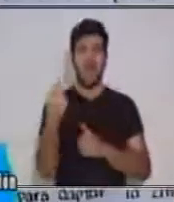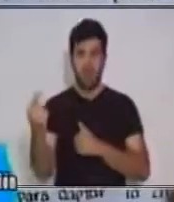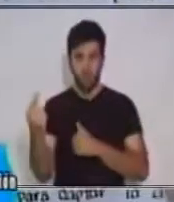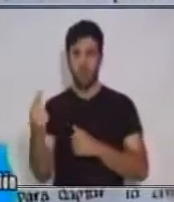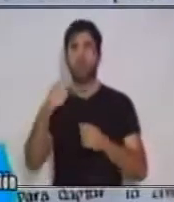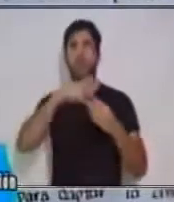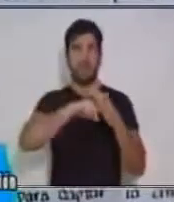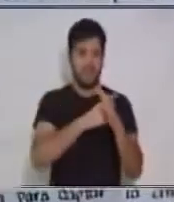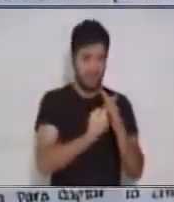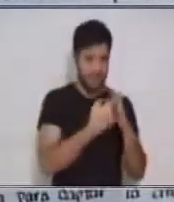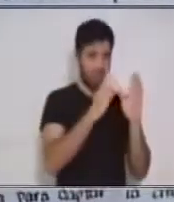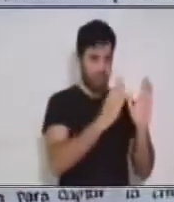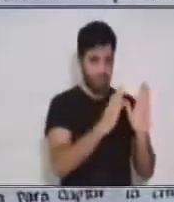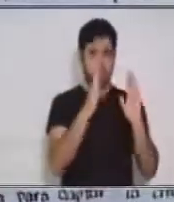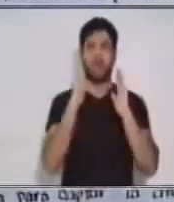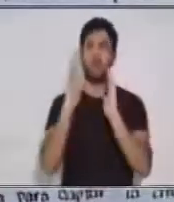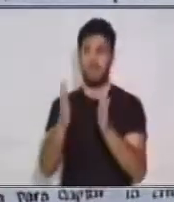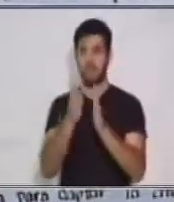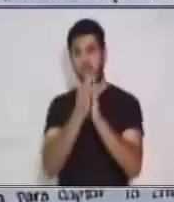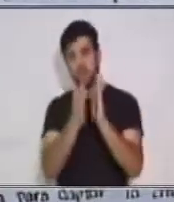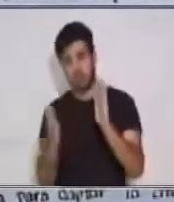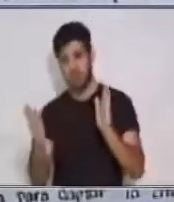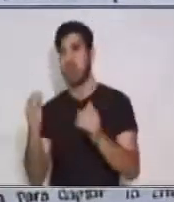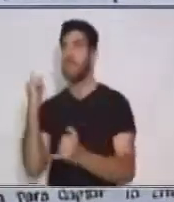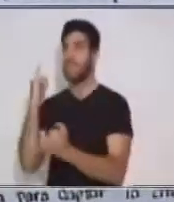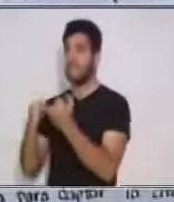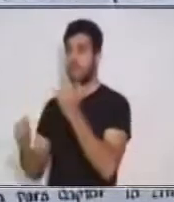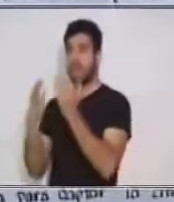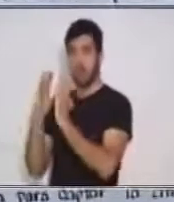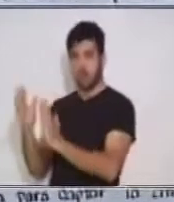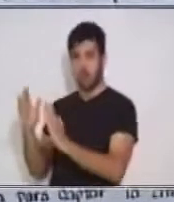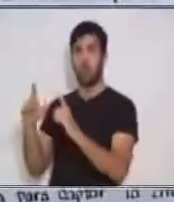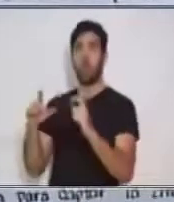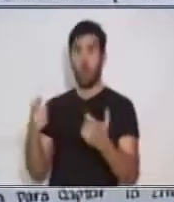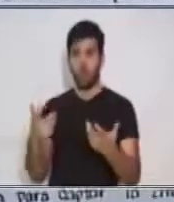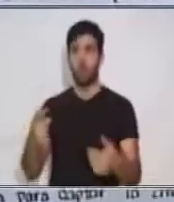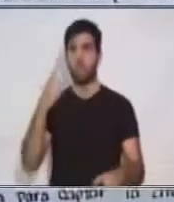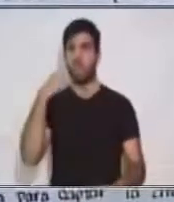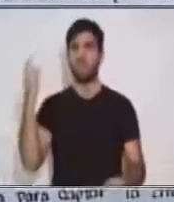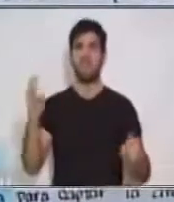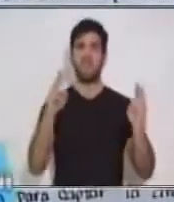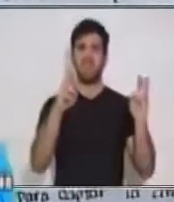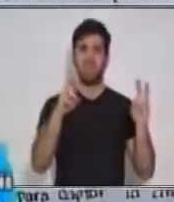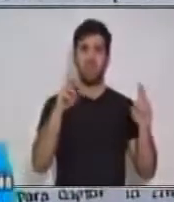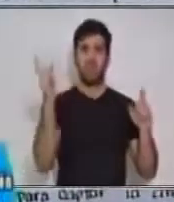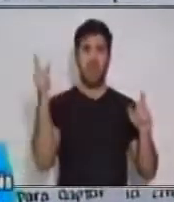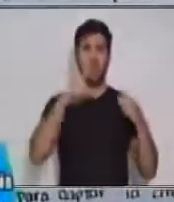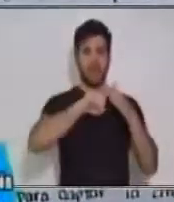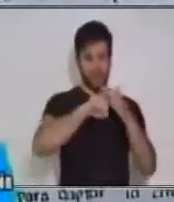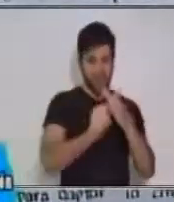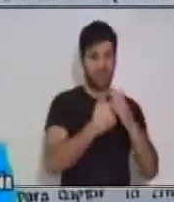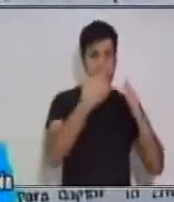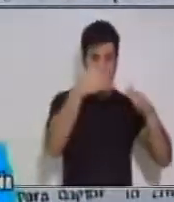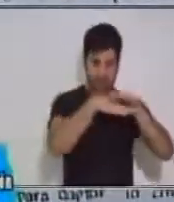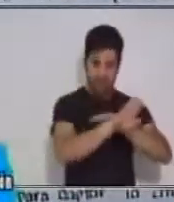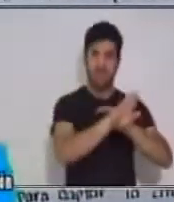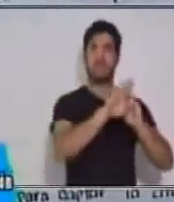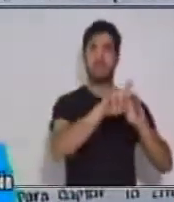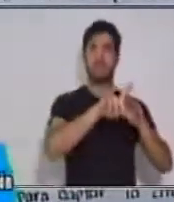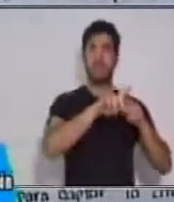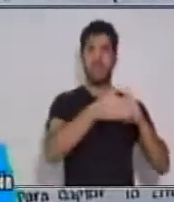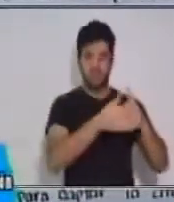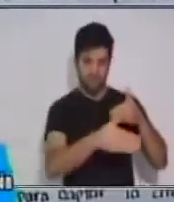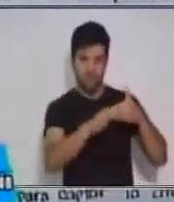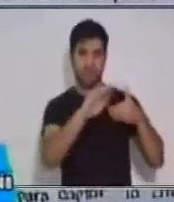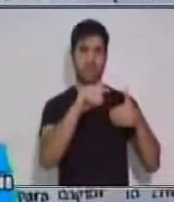podamos ordenarnos. Bien, ¿qué es la introducción? La introducción nos dice acá que es la parte inicial